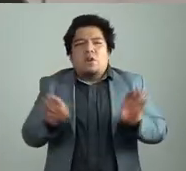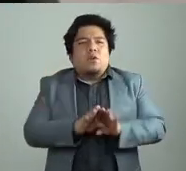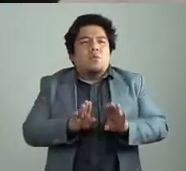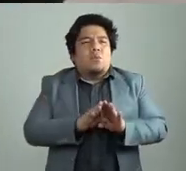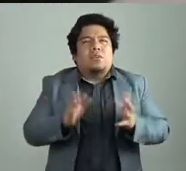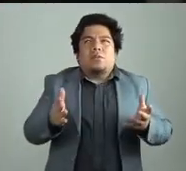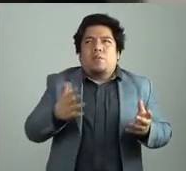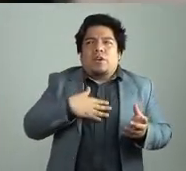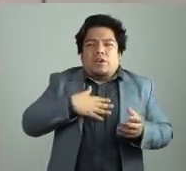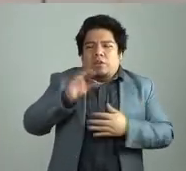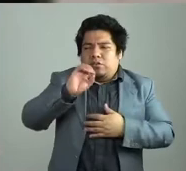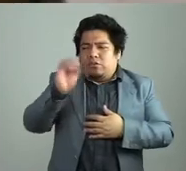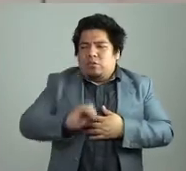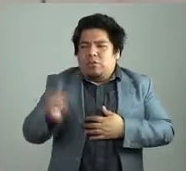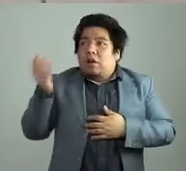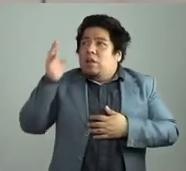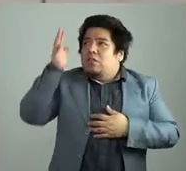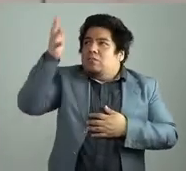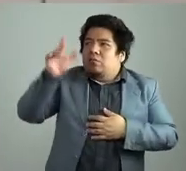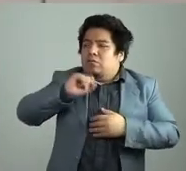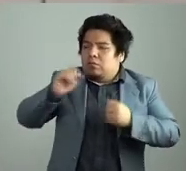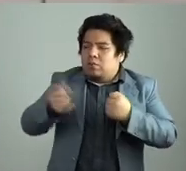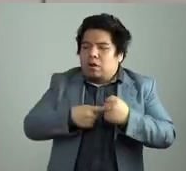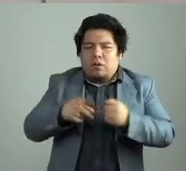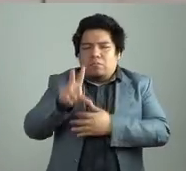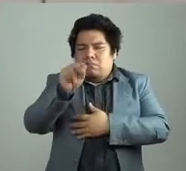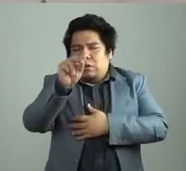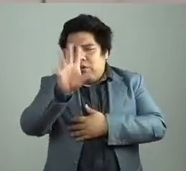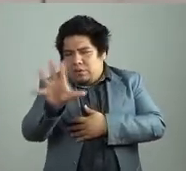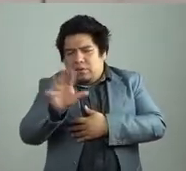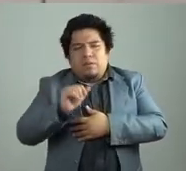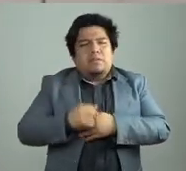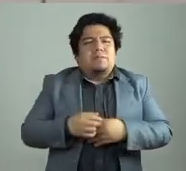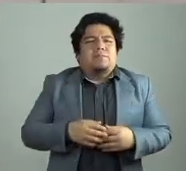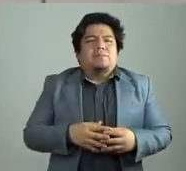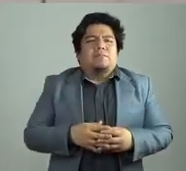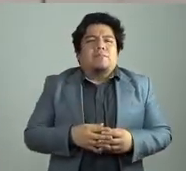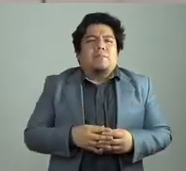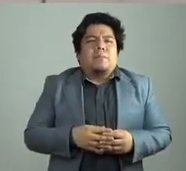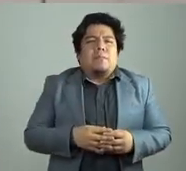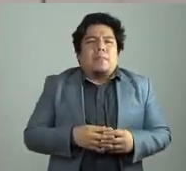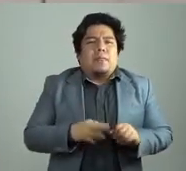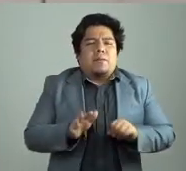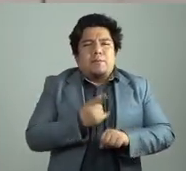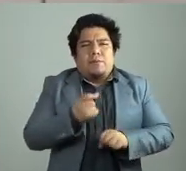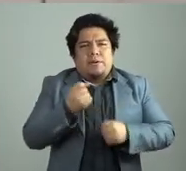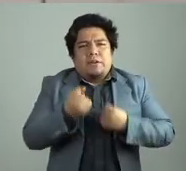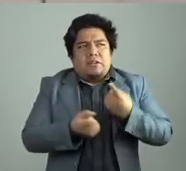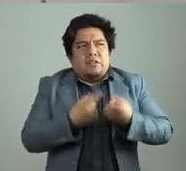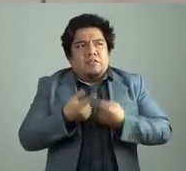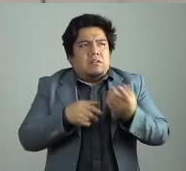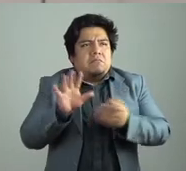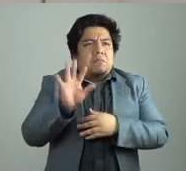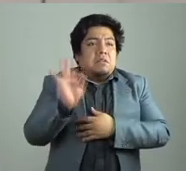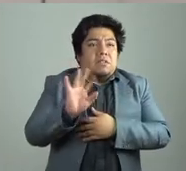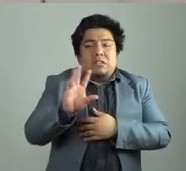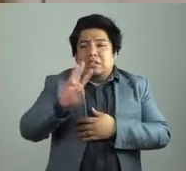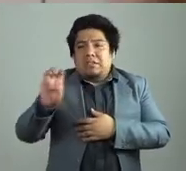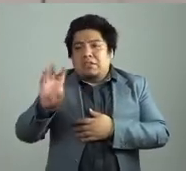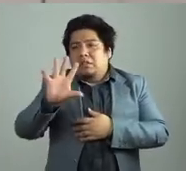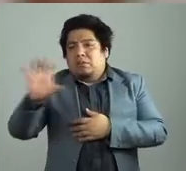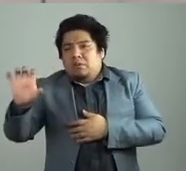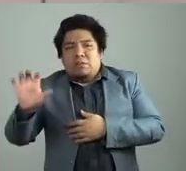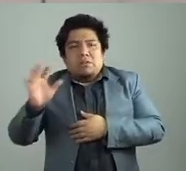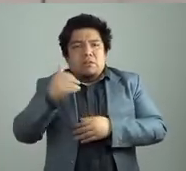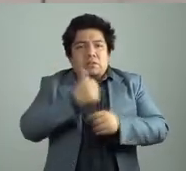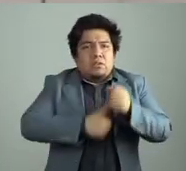en el arte no hay un futuro como se entiende en la vida cotidiana. Puede ser retrocederla 300 años, 500 años, llevarla